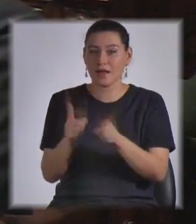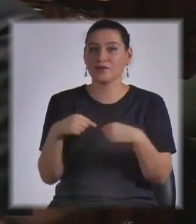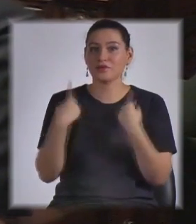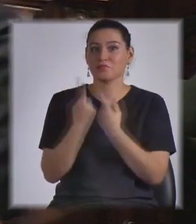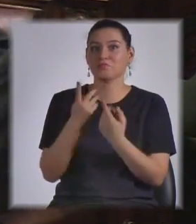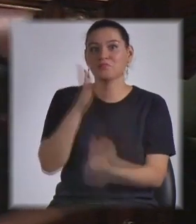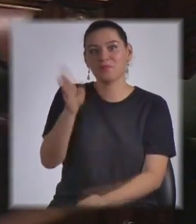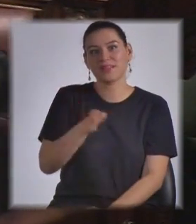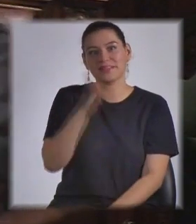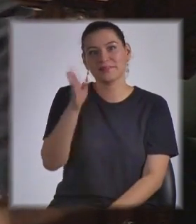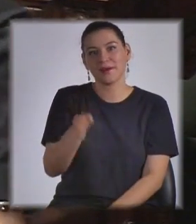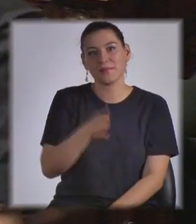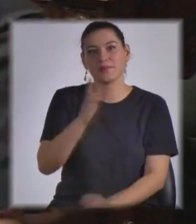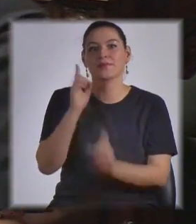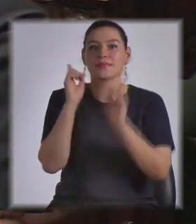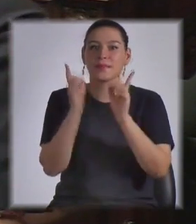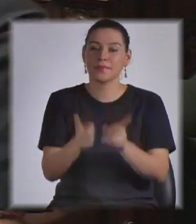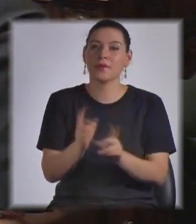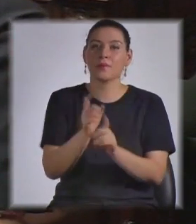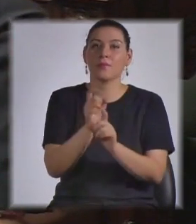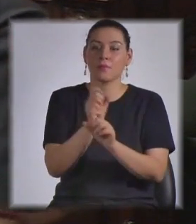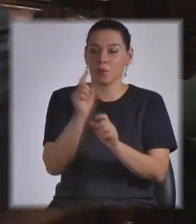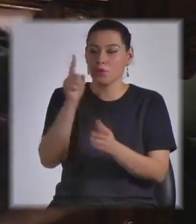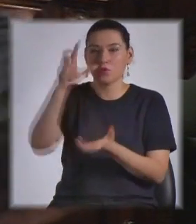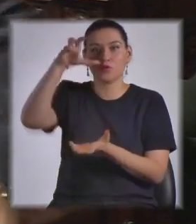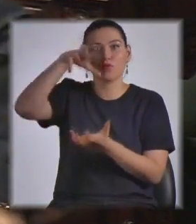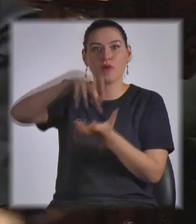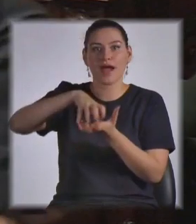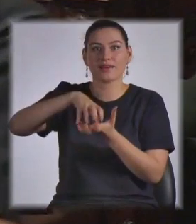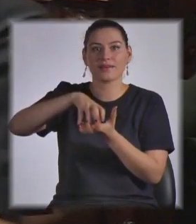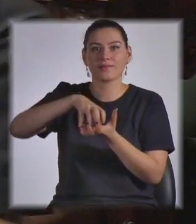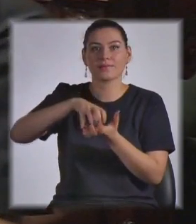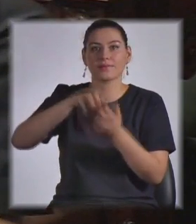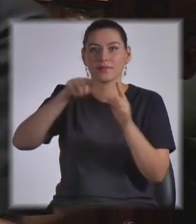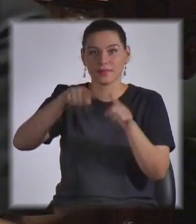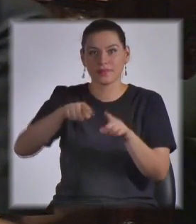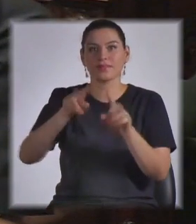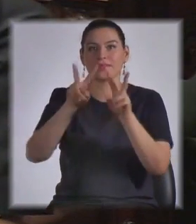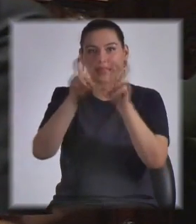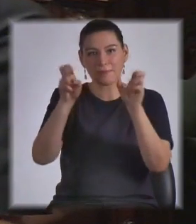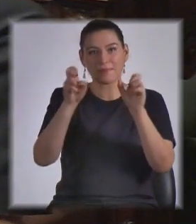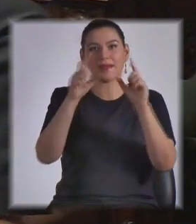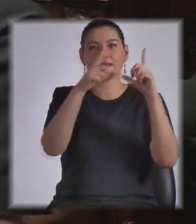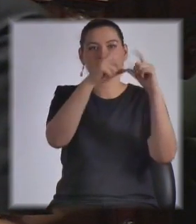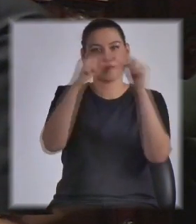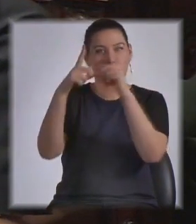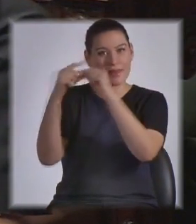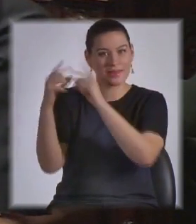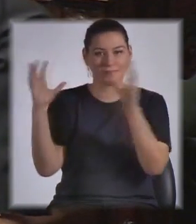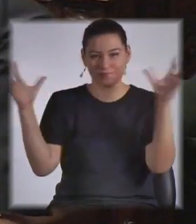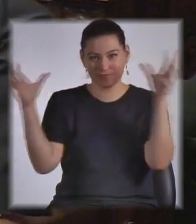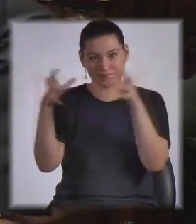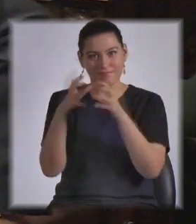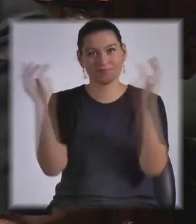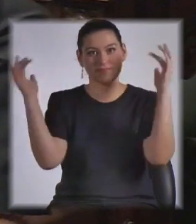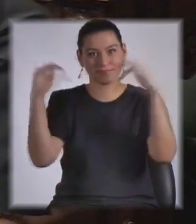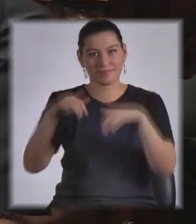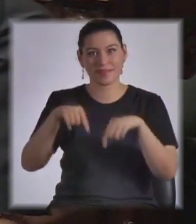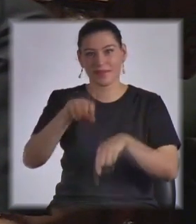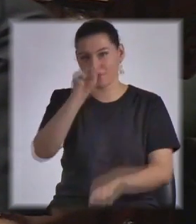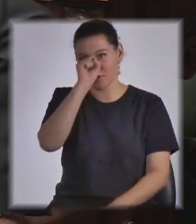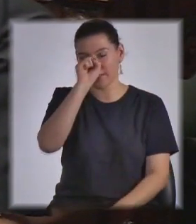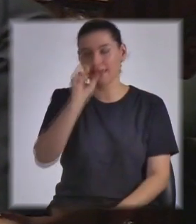participando y el cual va a ser sede de esta capital del cooperativismo de Florida. Y por último,